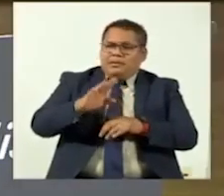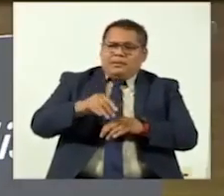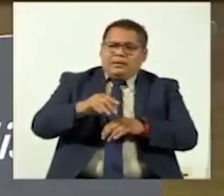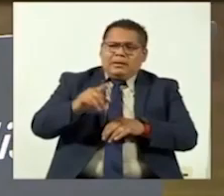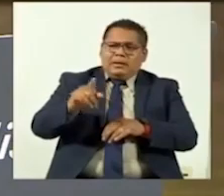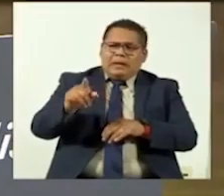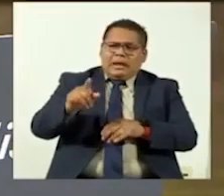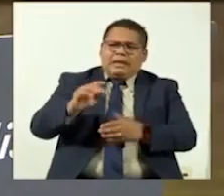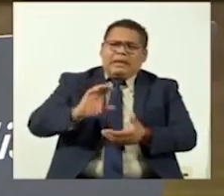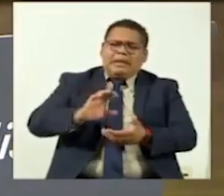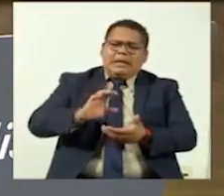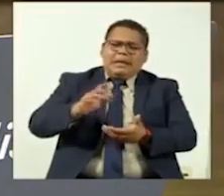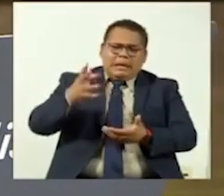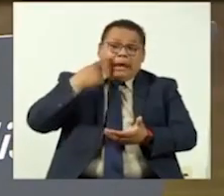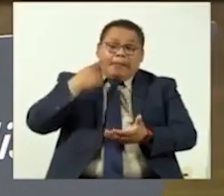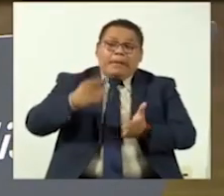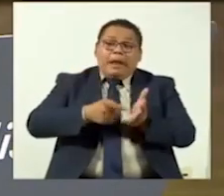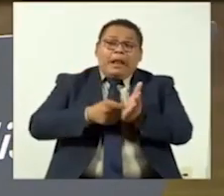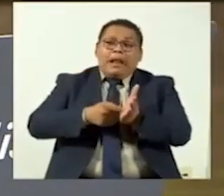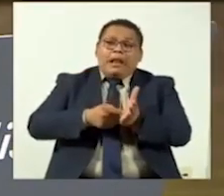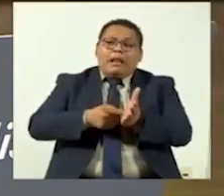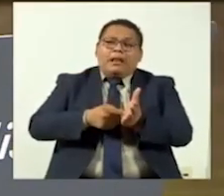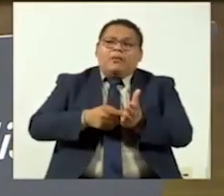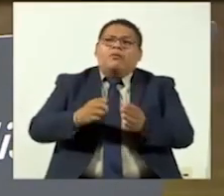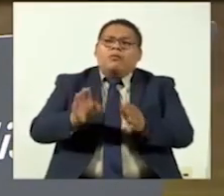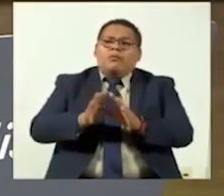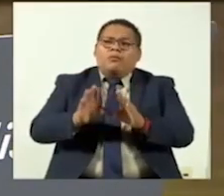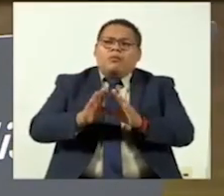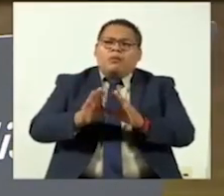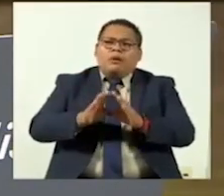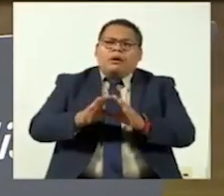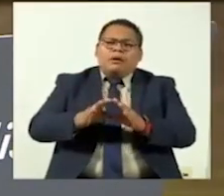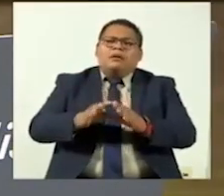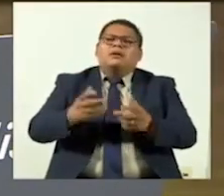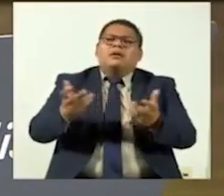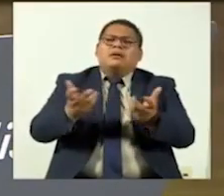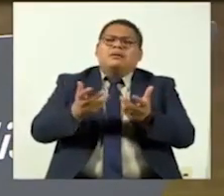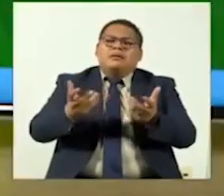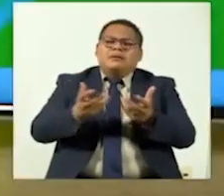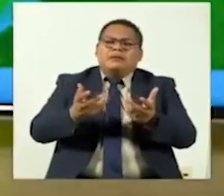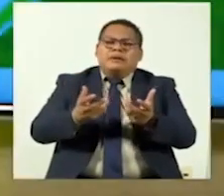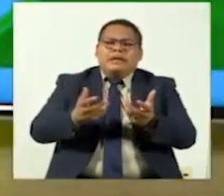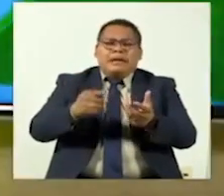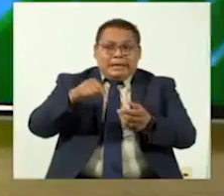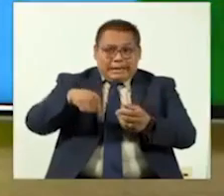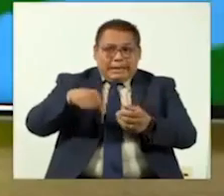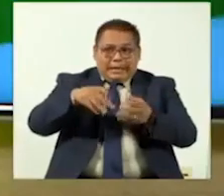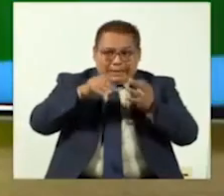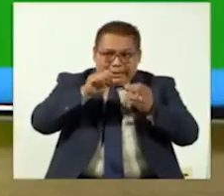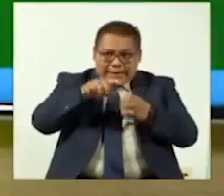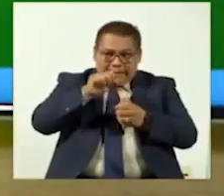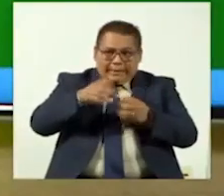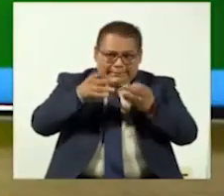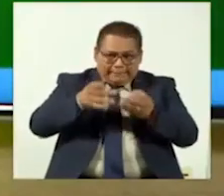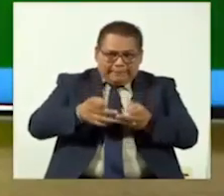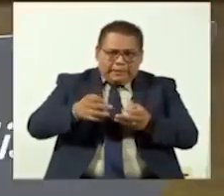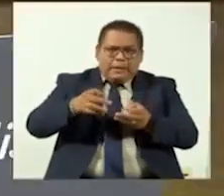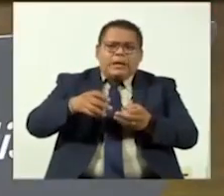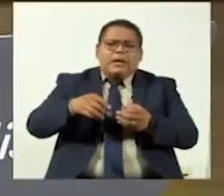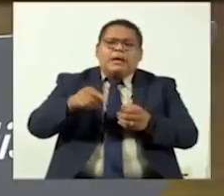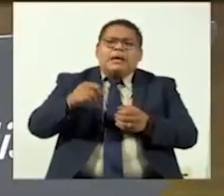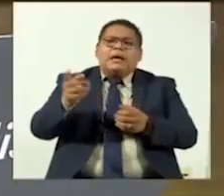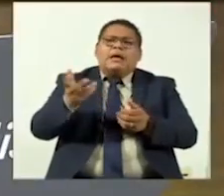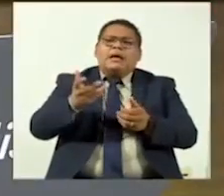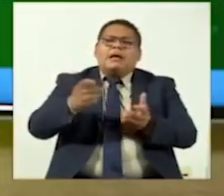ustedes? Por ejemplo, alguien que produce su música en donde quiera que esté, que es jalisciense o que ha trabajado aquí, ¿qué hace para